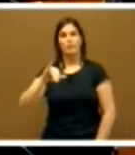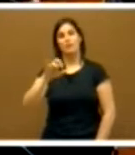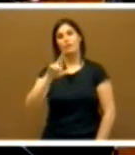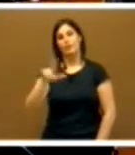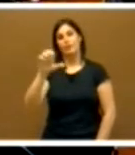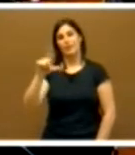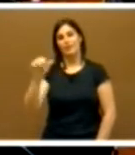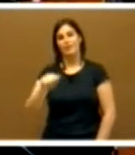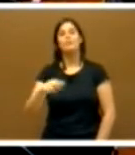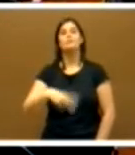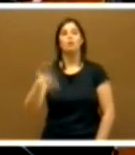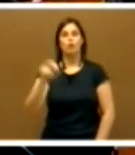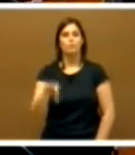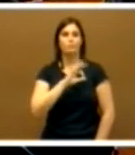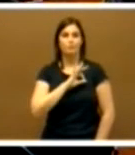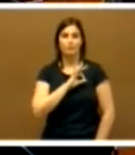Domínguez